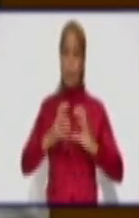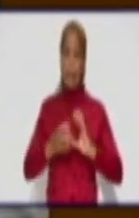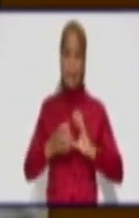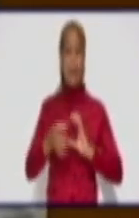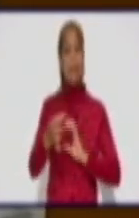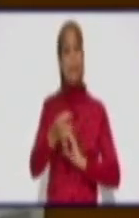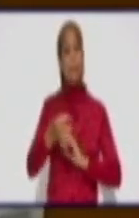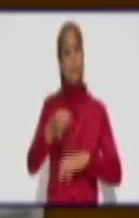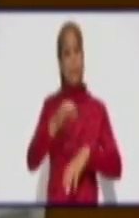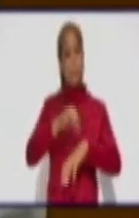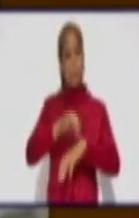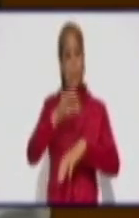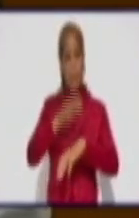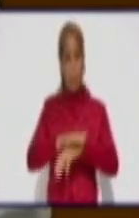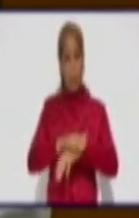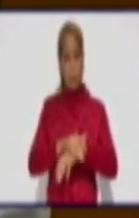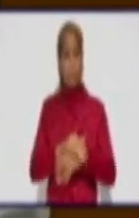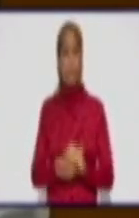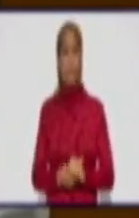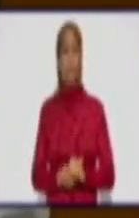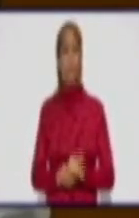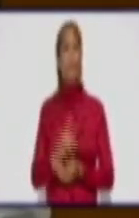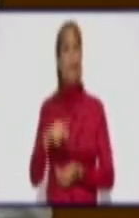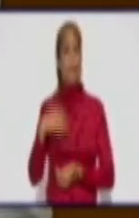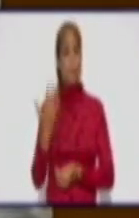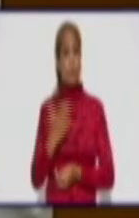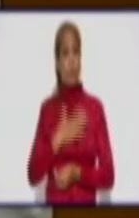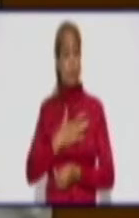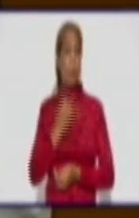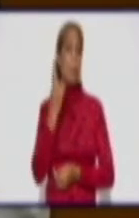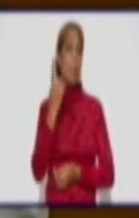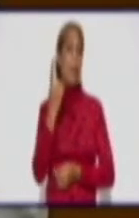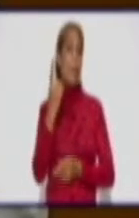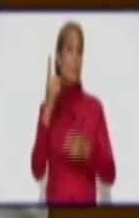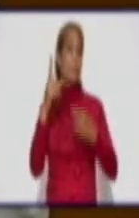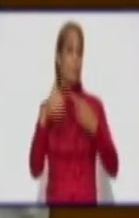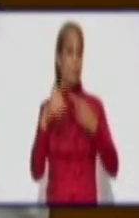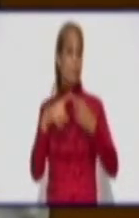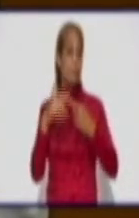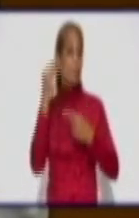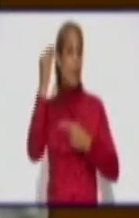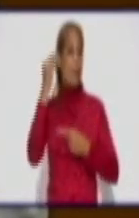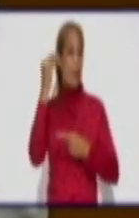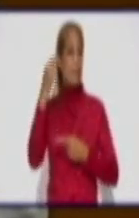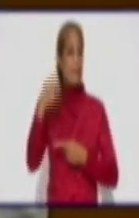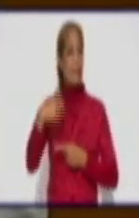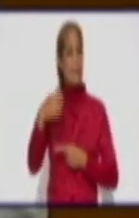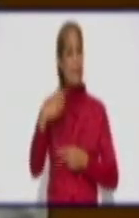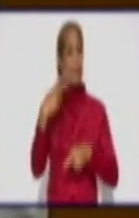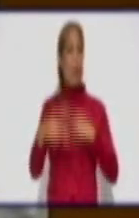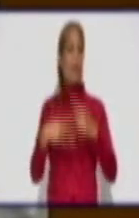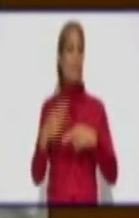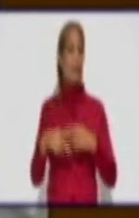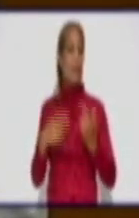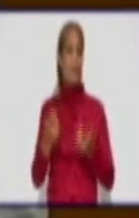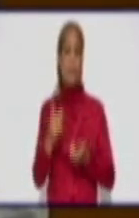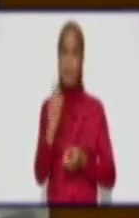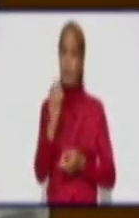de Rio Cautos. Nosotros, el primer análisis que tenemos que hacer es no compararnos con el país.